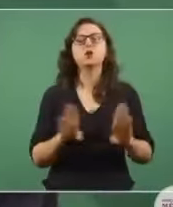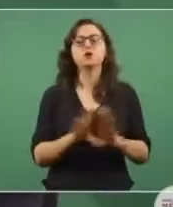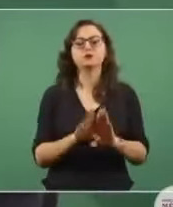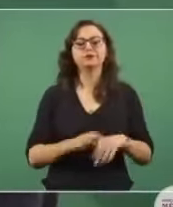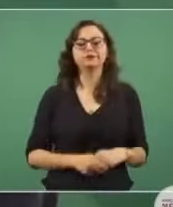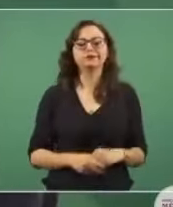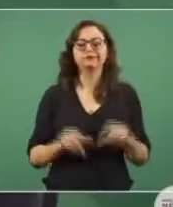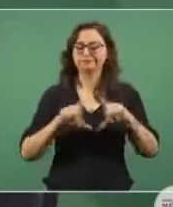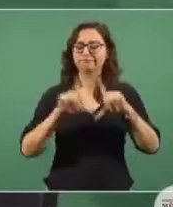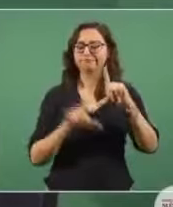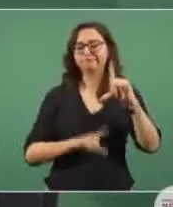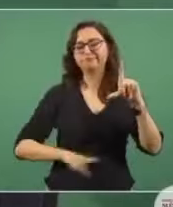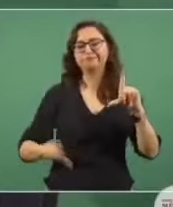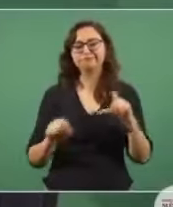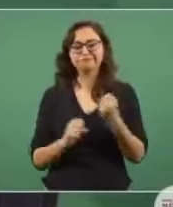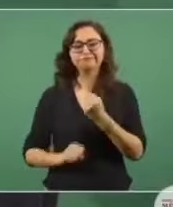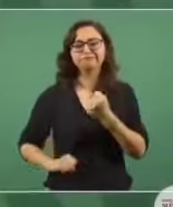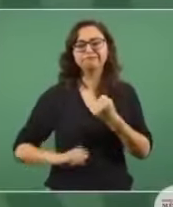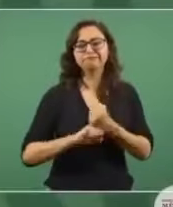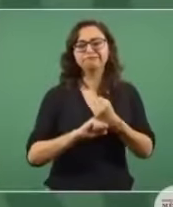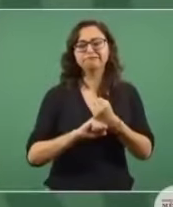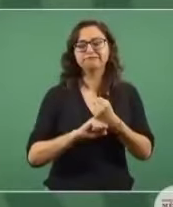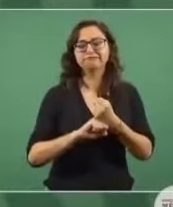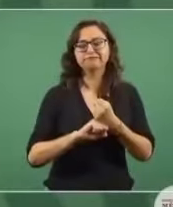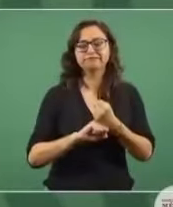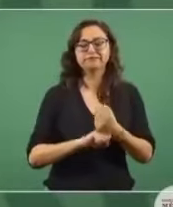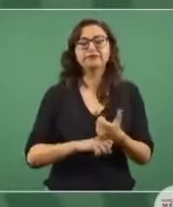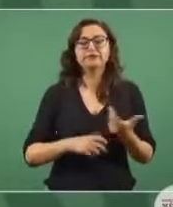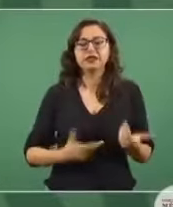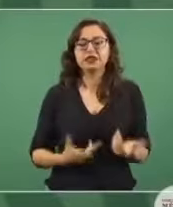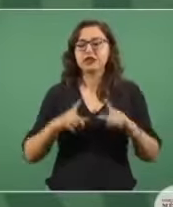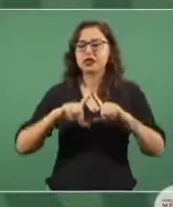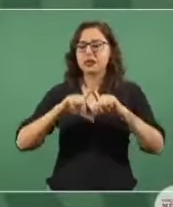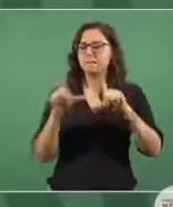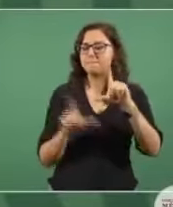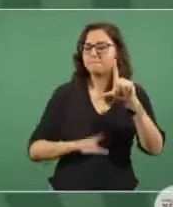Con México. ¿Qué es lo que tiene México?